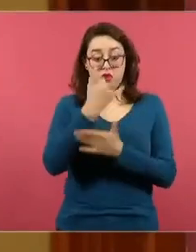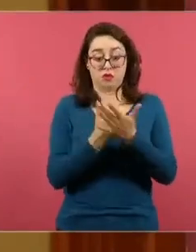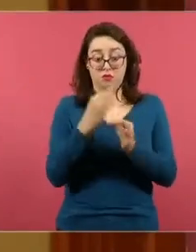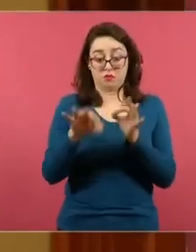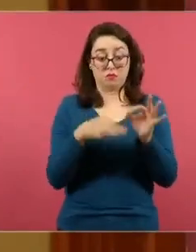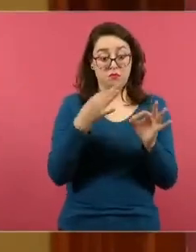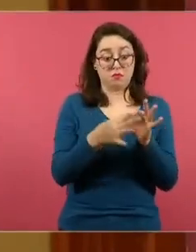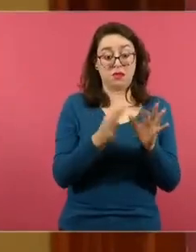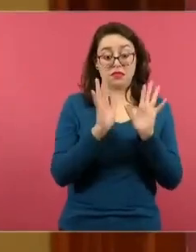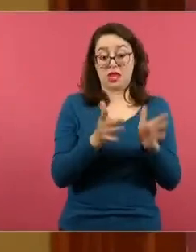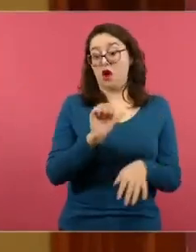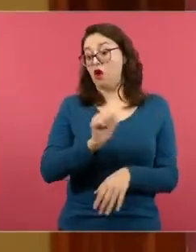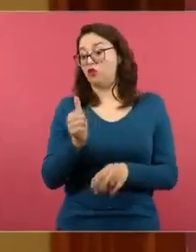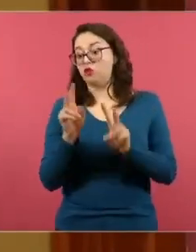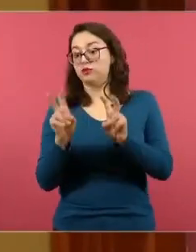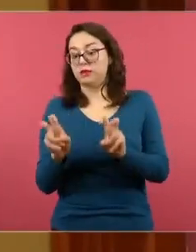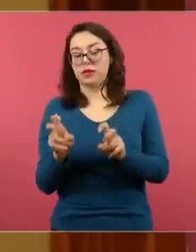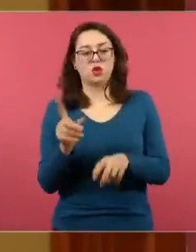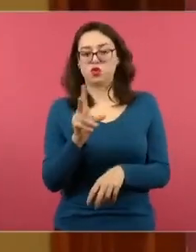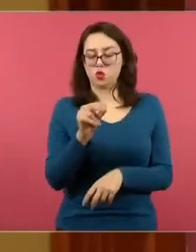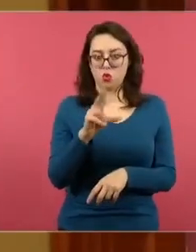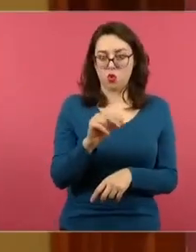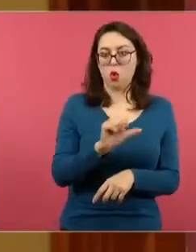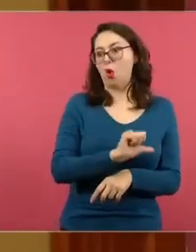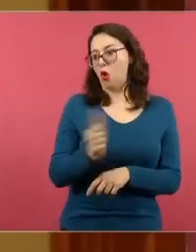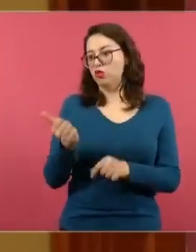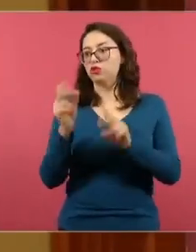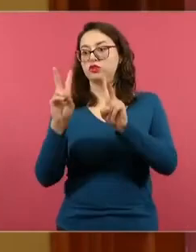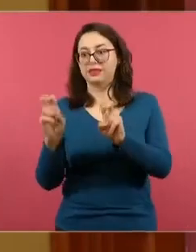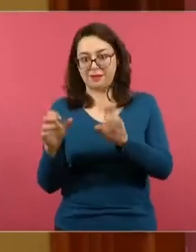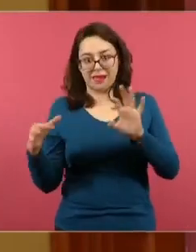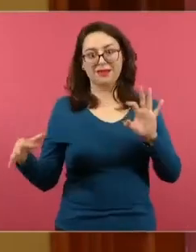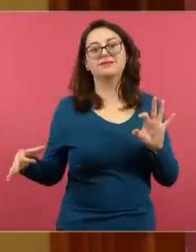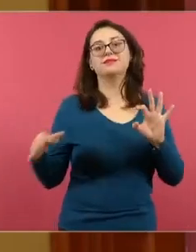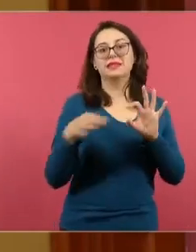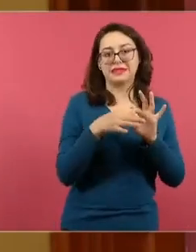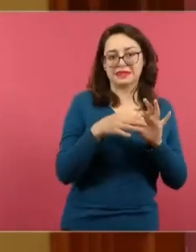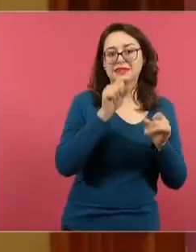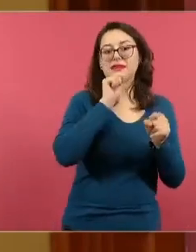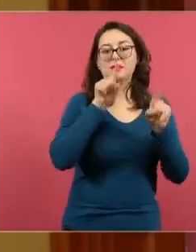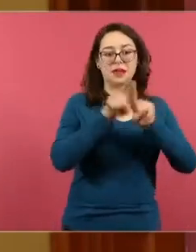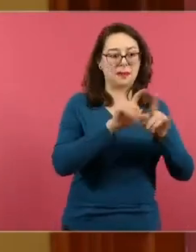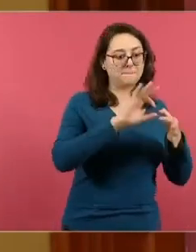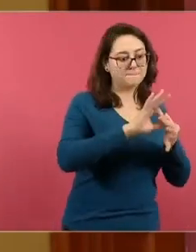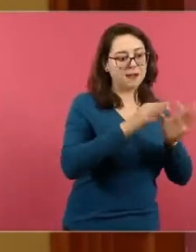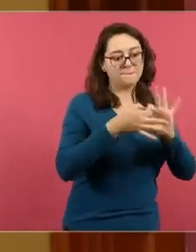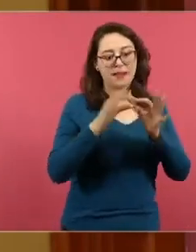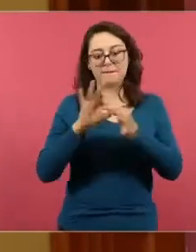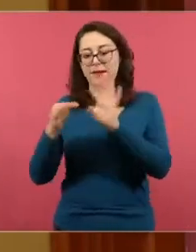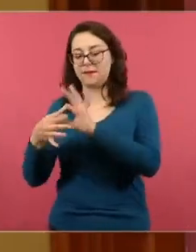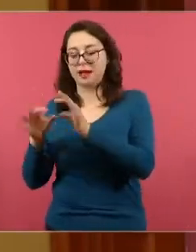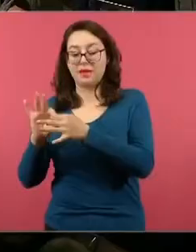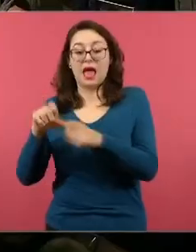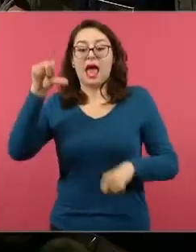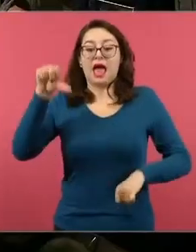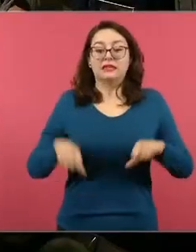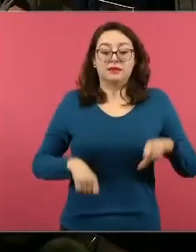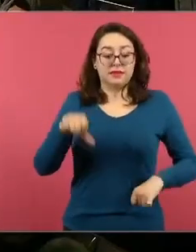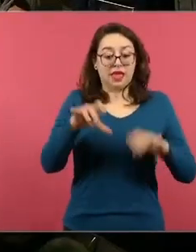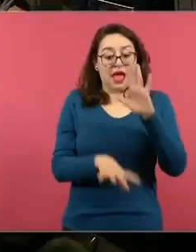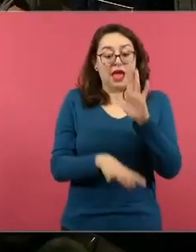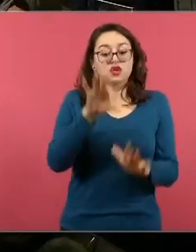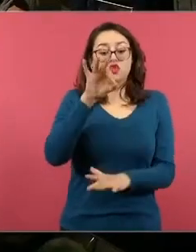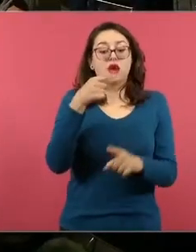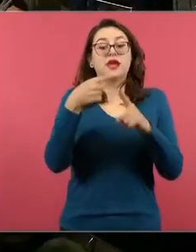decide eso, el maestro, a partir de su situación contextual en donde labore, porque